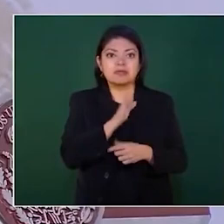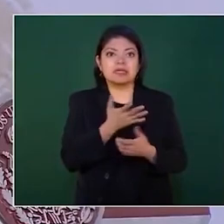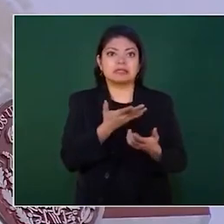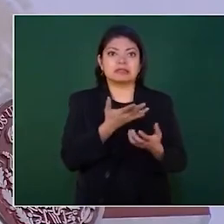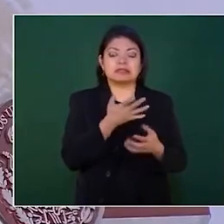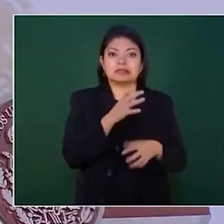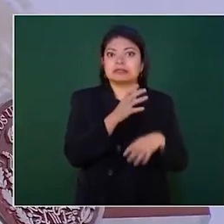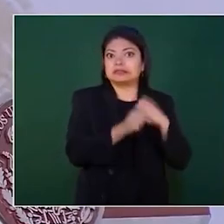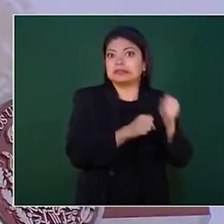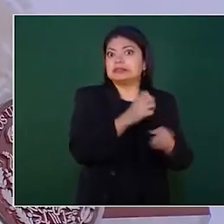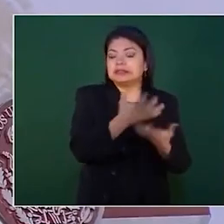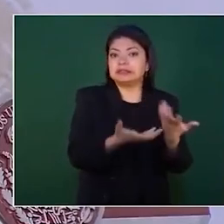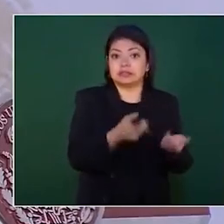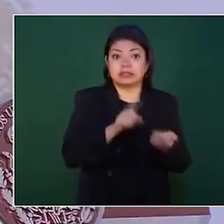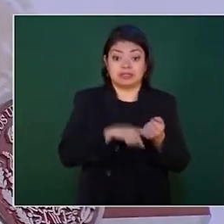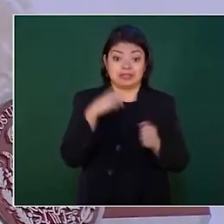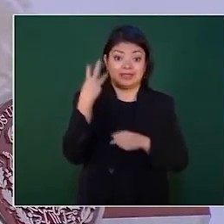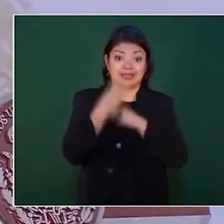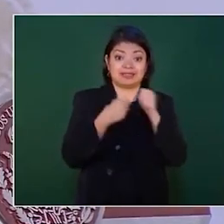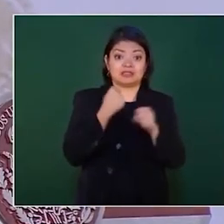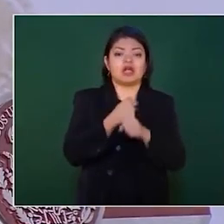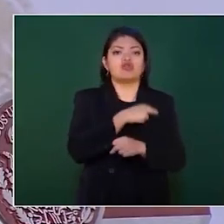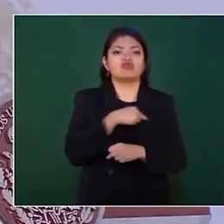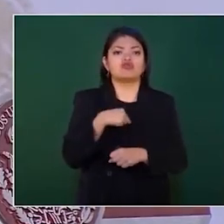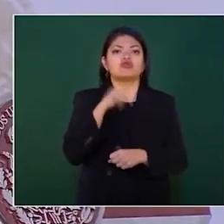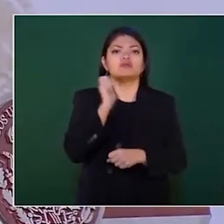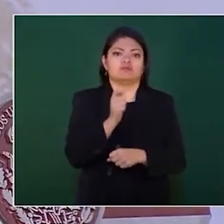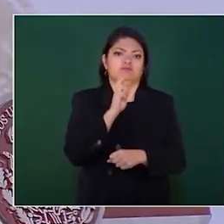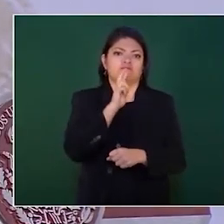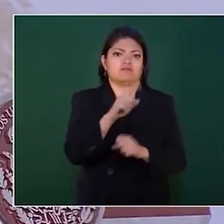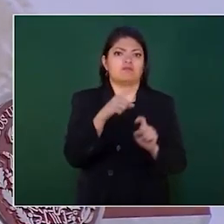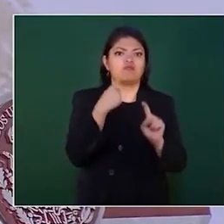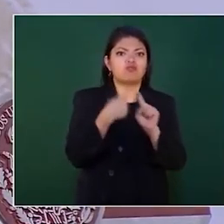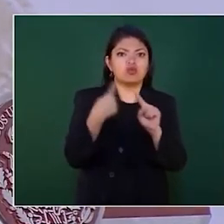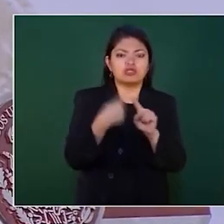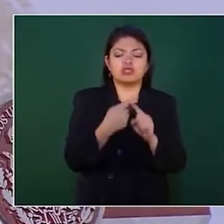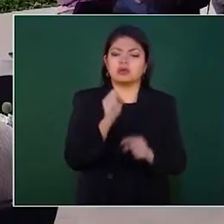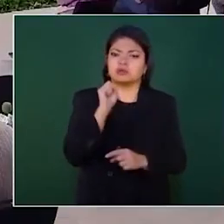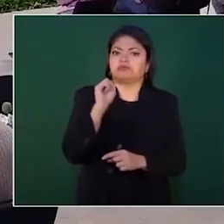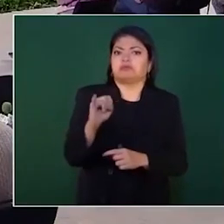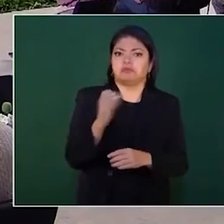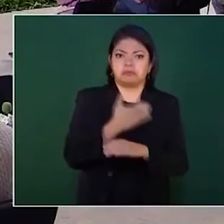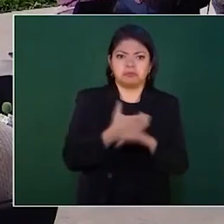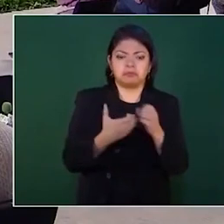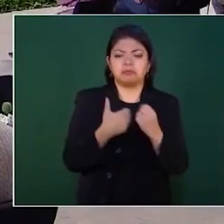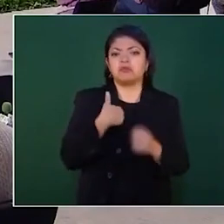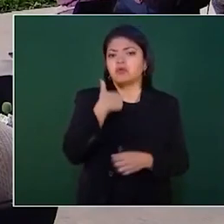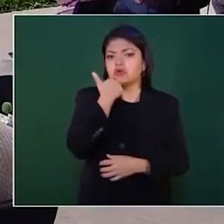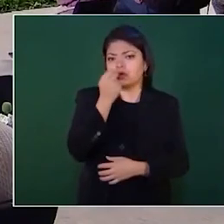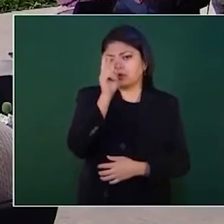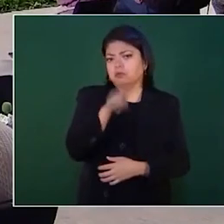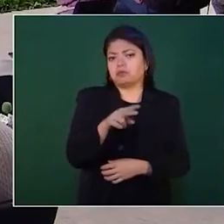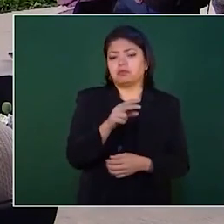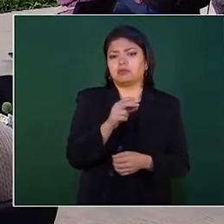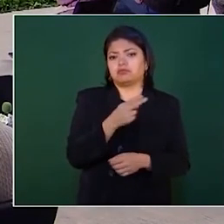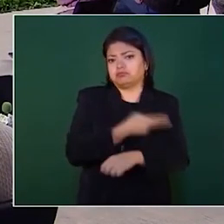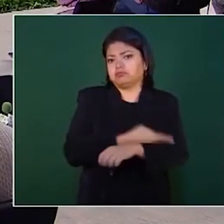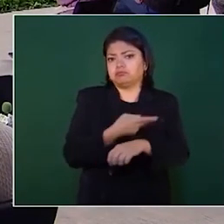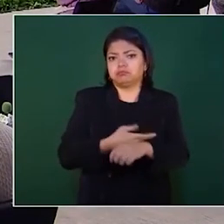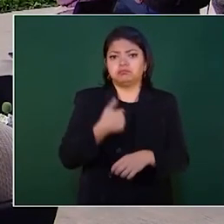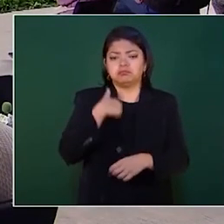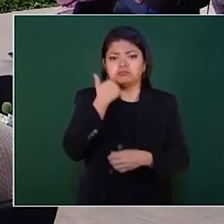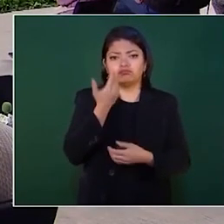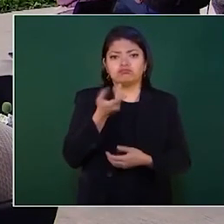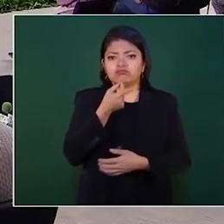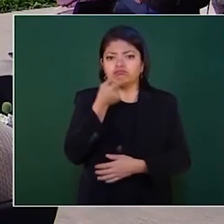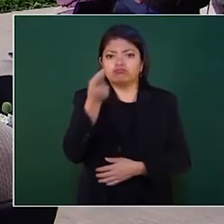estos tres años en los que siempre ha habido una respuesta positiva a nuestros planteamientos y pues simplemente expresarle al señor presidente que vamos a seguir trabajando